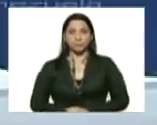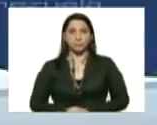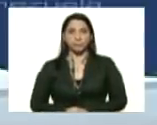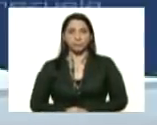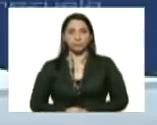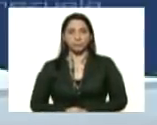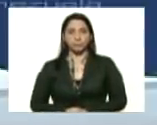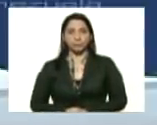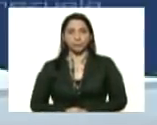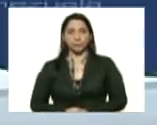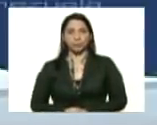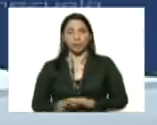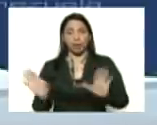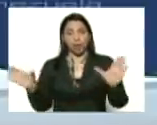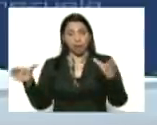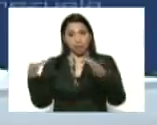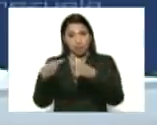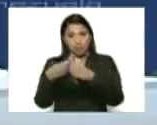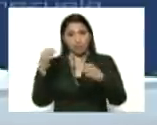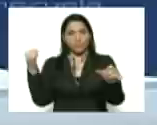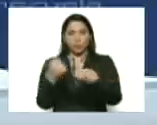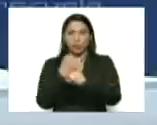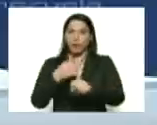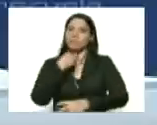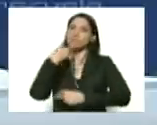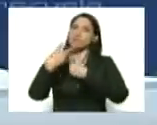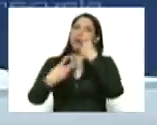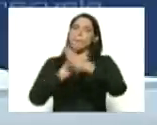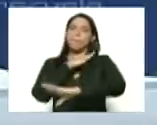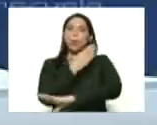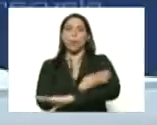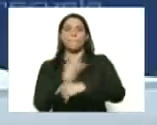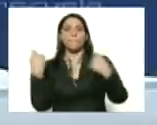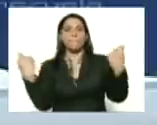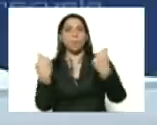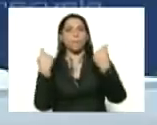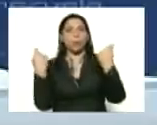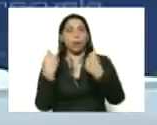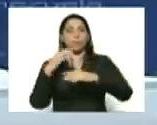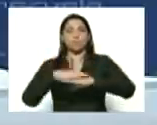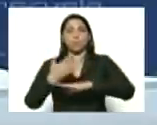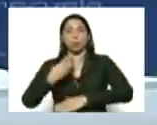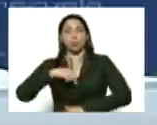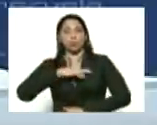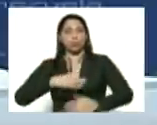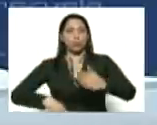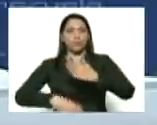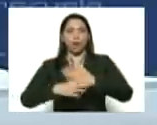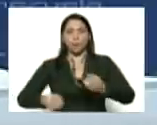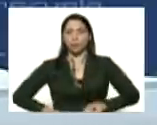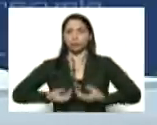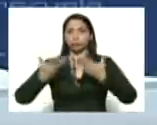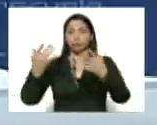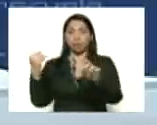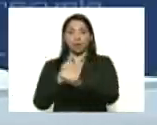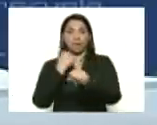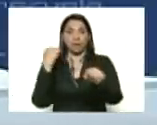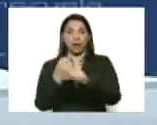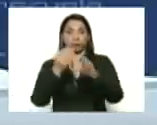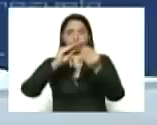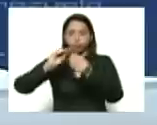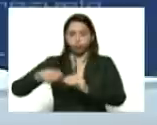con su equipo de trabajo los voceros del poder popular porque vamos a entregar las obras de